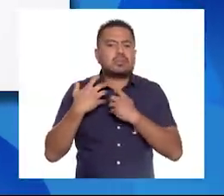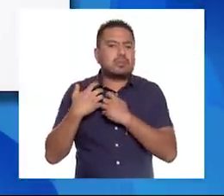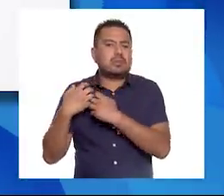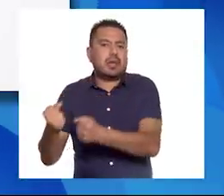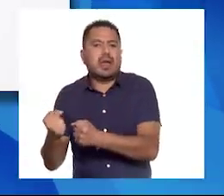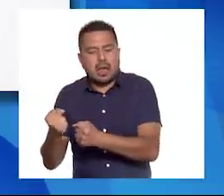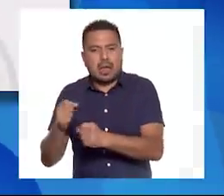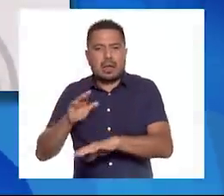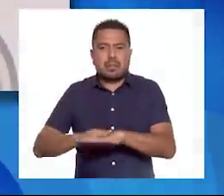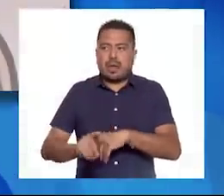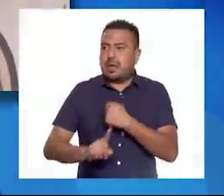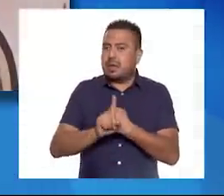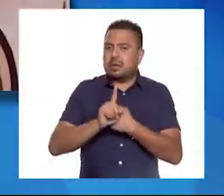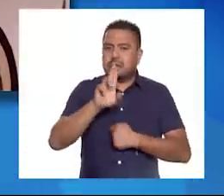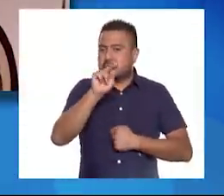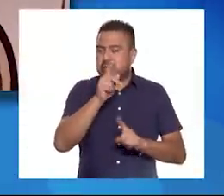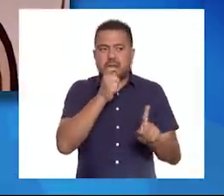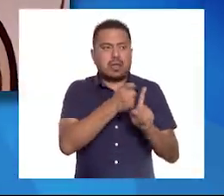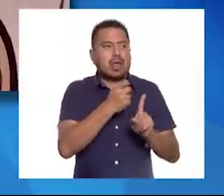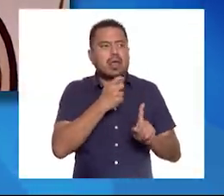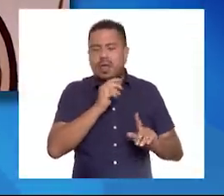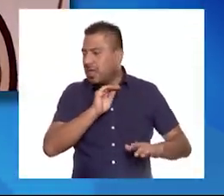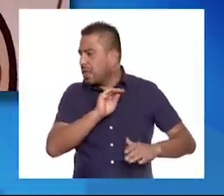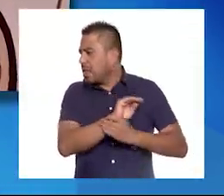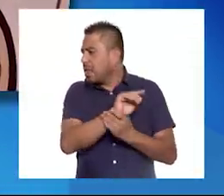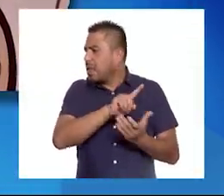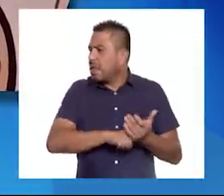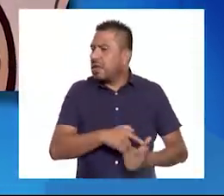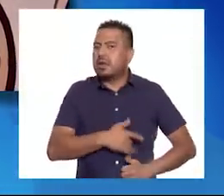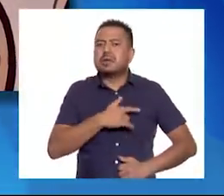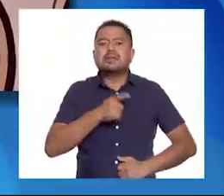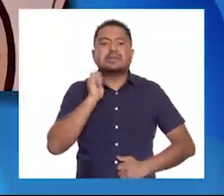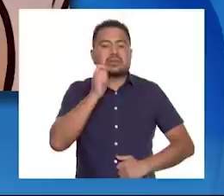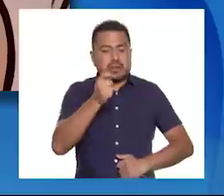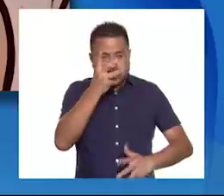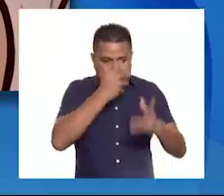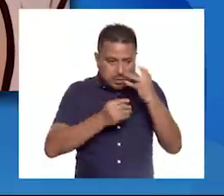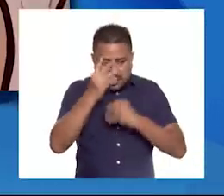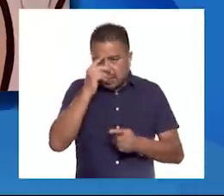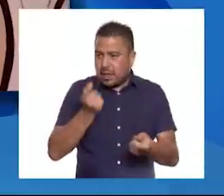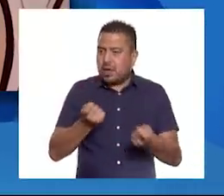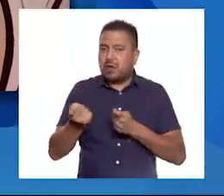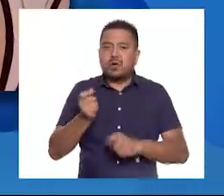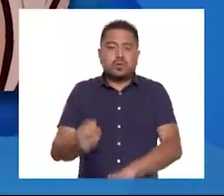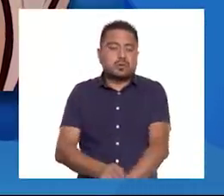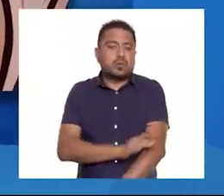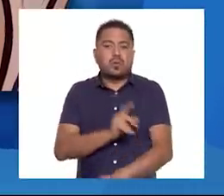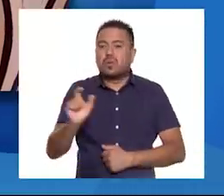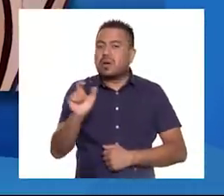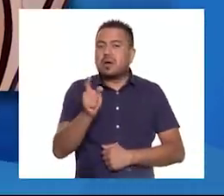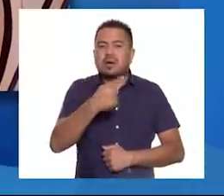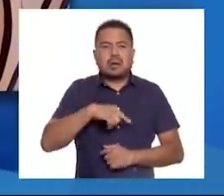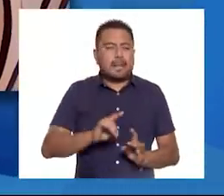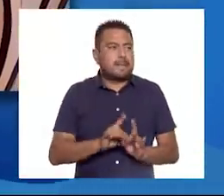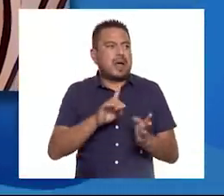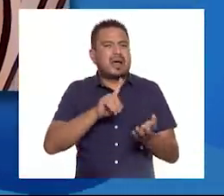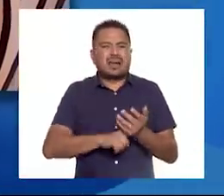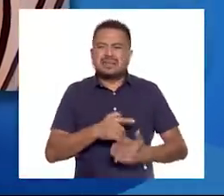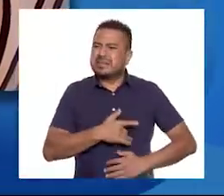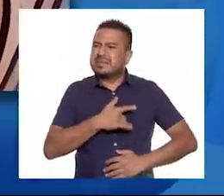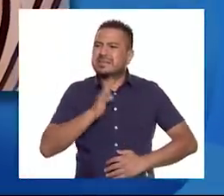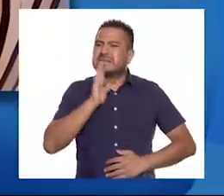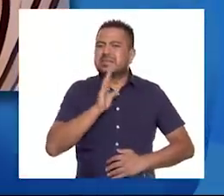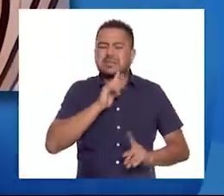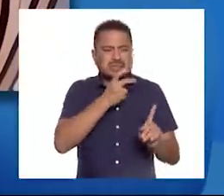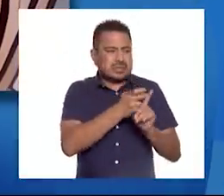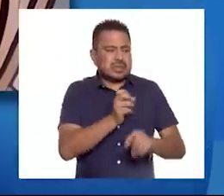a una situación de riesgo. No se trata de ignorar lo que sentimos, sino de aprender a manejar la emoción cuando nos provoca malestar para que